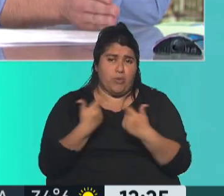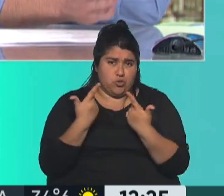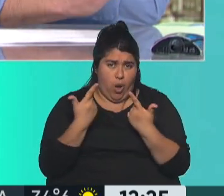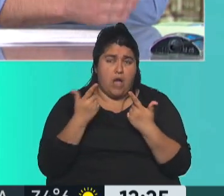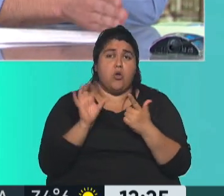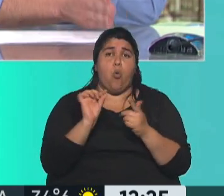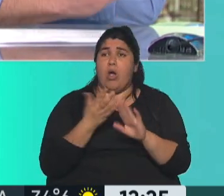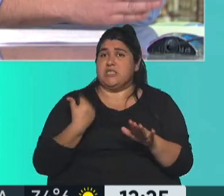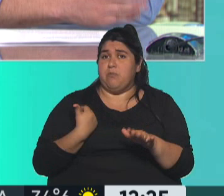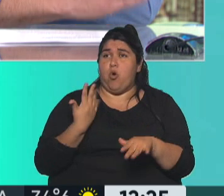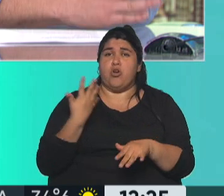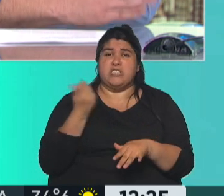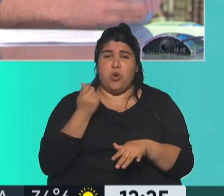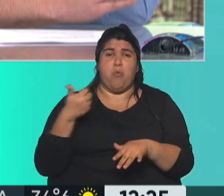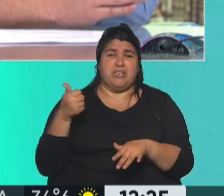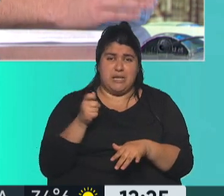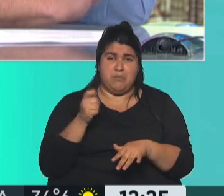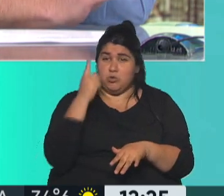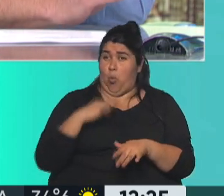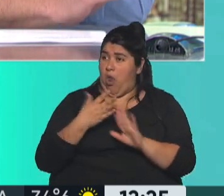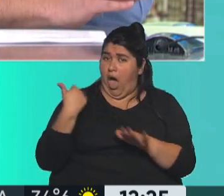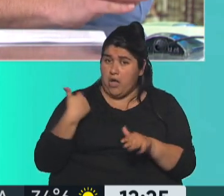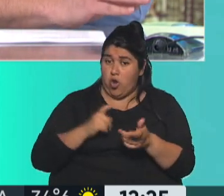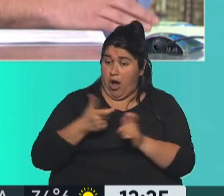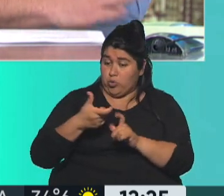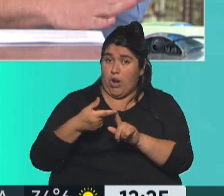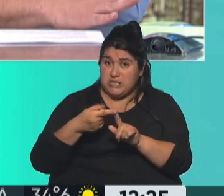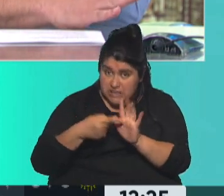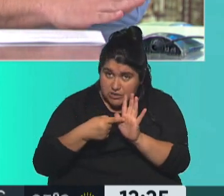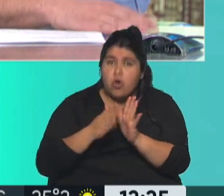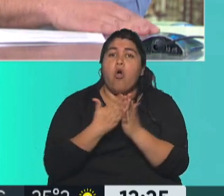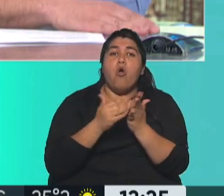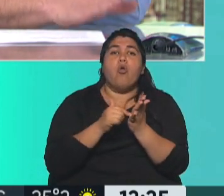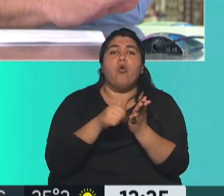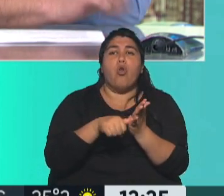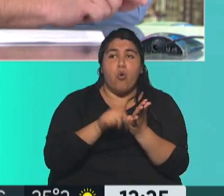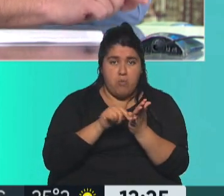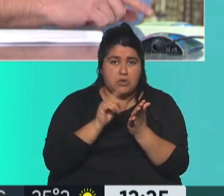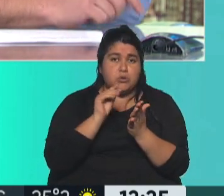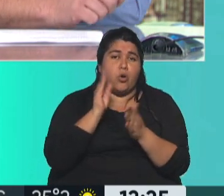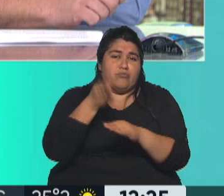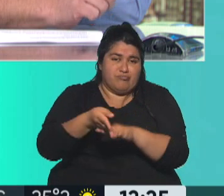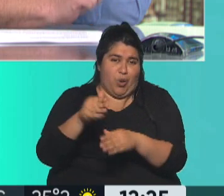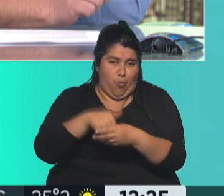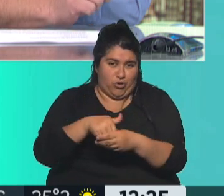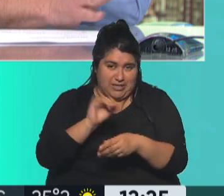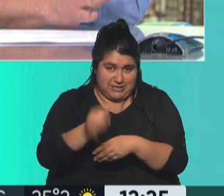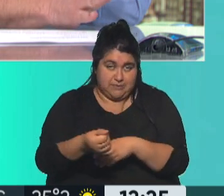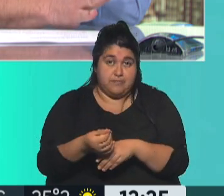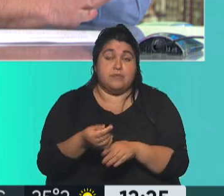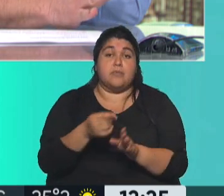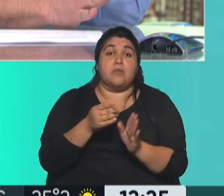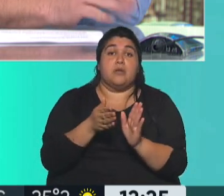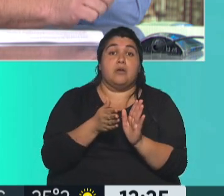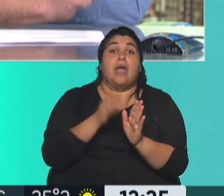que lo renovó hace 5 meses, 6 meses, un año. Bueno, esa última versión es la que podés ir a votar. No podés ir a votar con el DNI en el